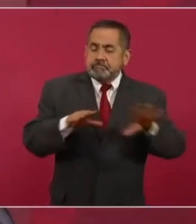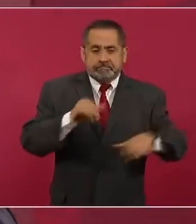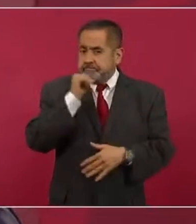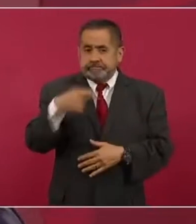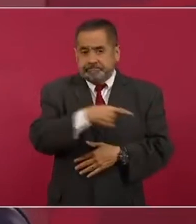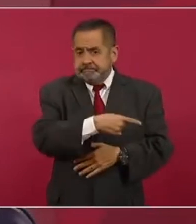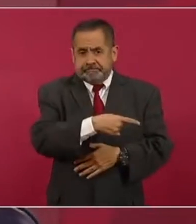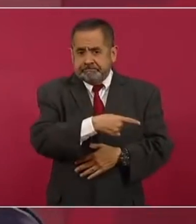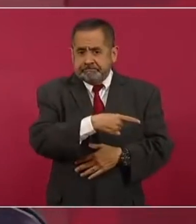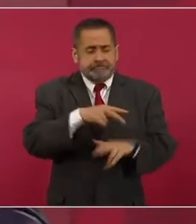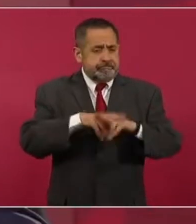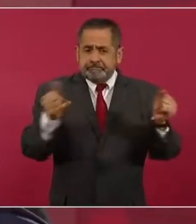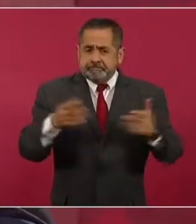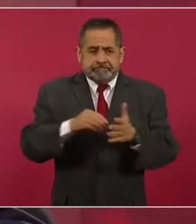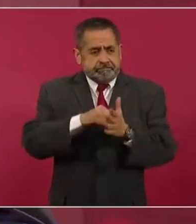nada, nada, nada.